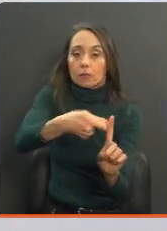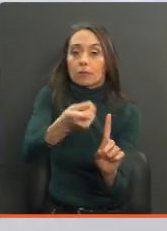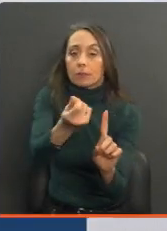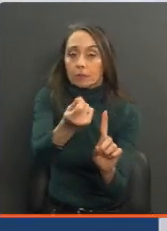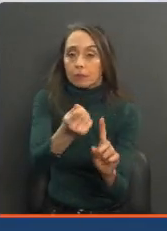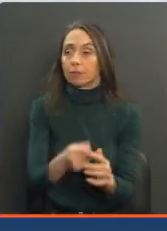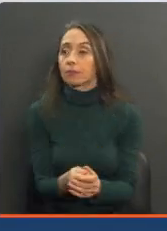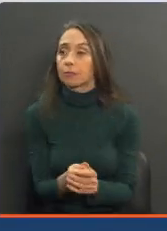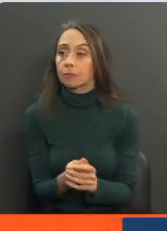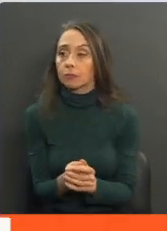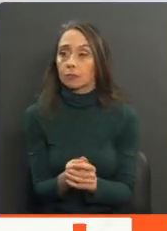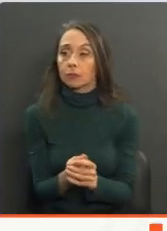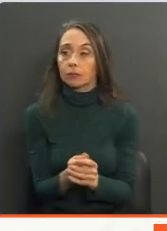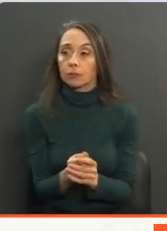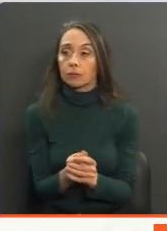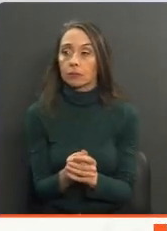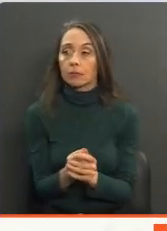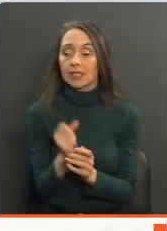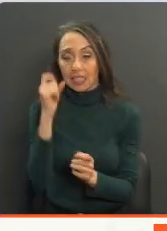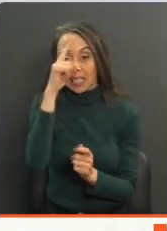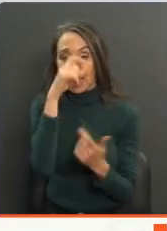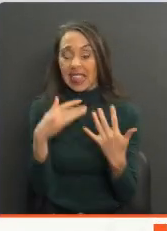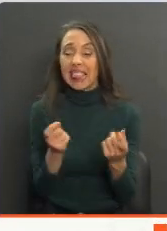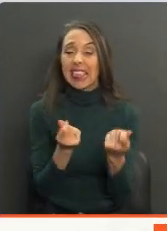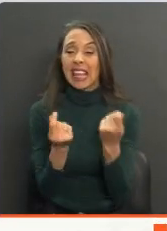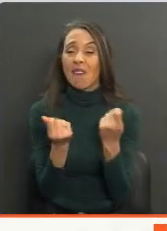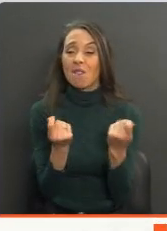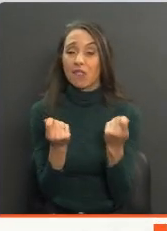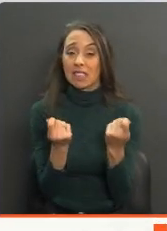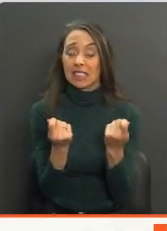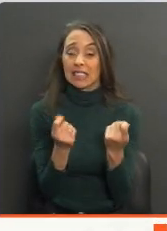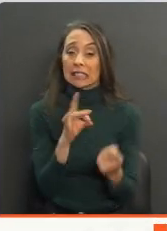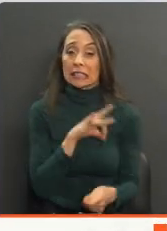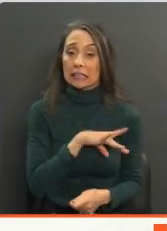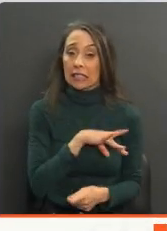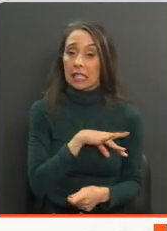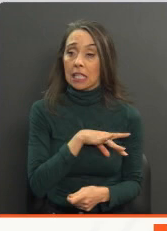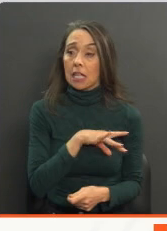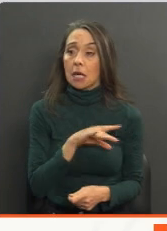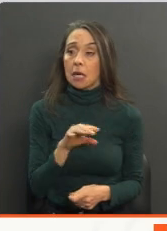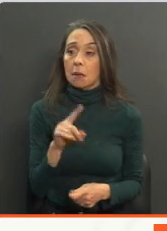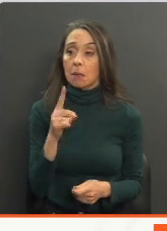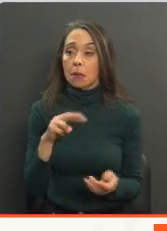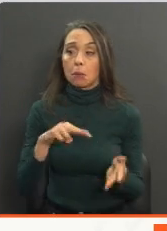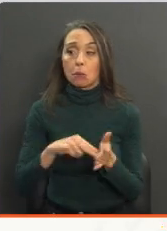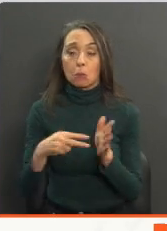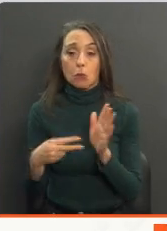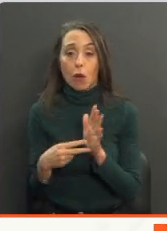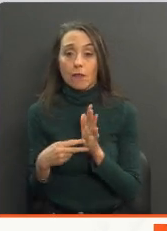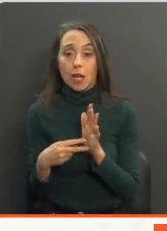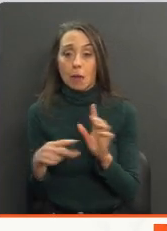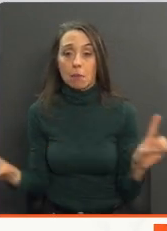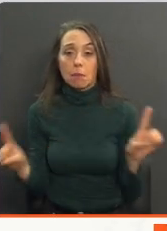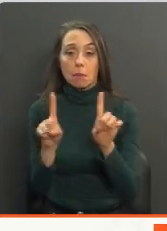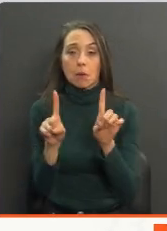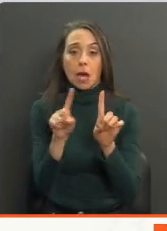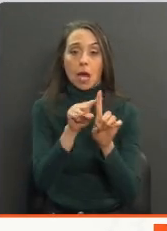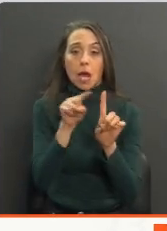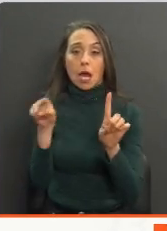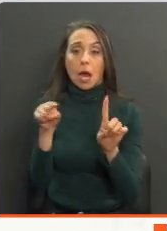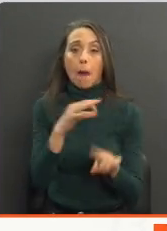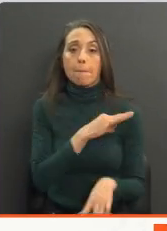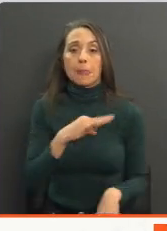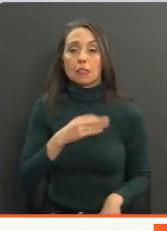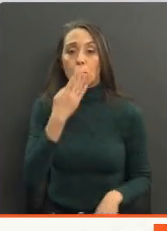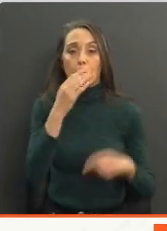Y hay que decir que el complejo escenario económico que se vive provocó un primer impas entre los dos ministros mejor evaluados del